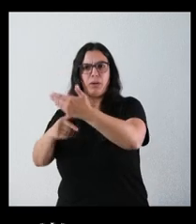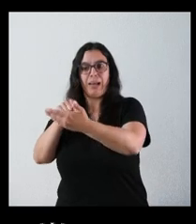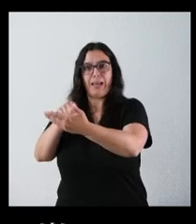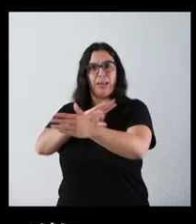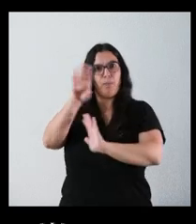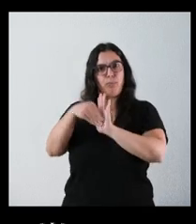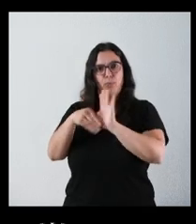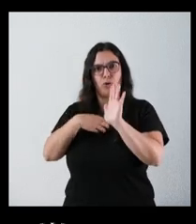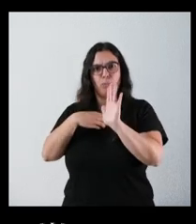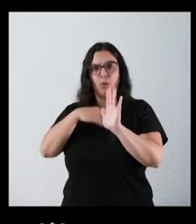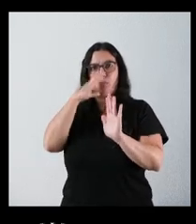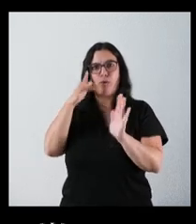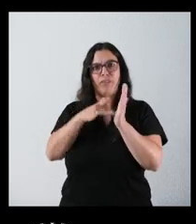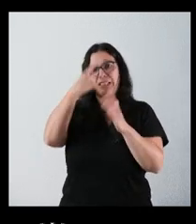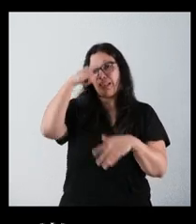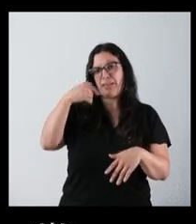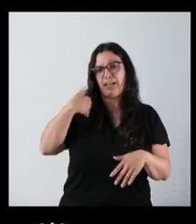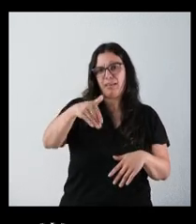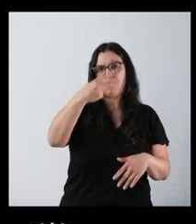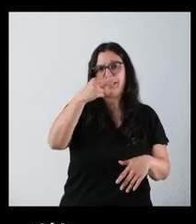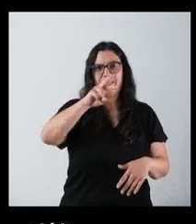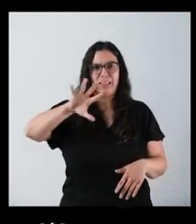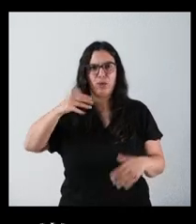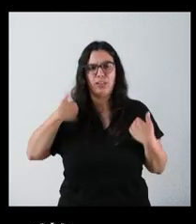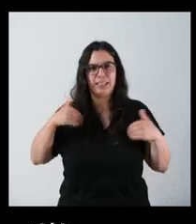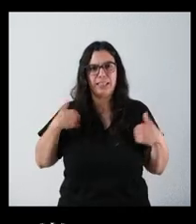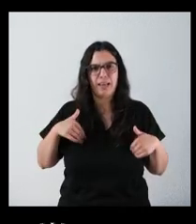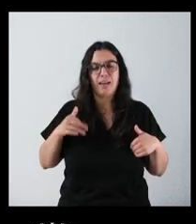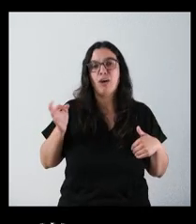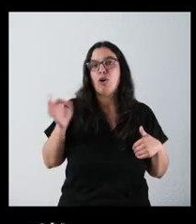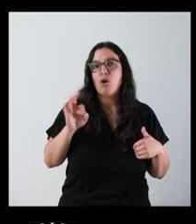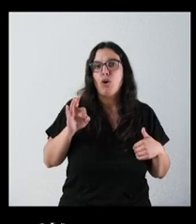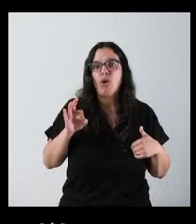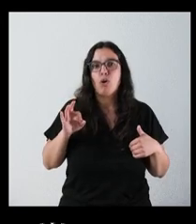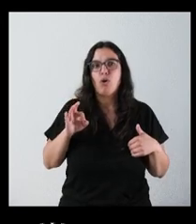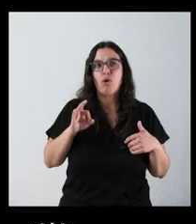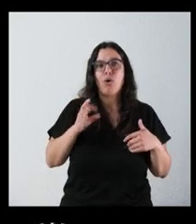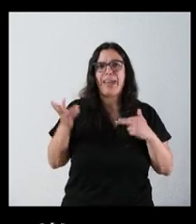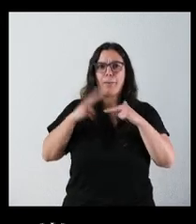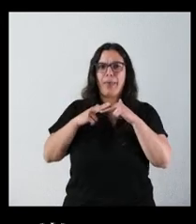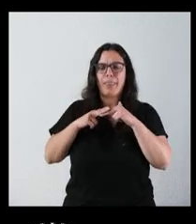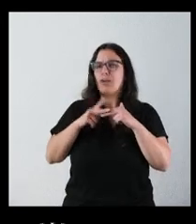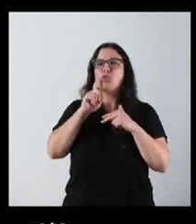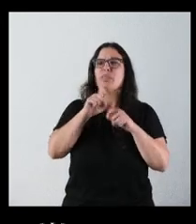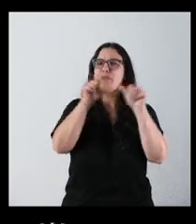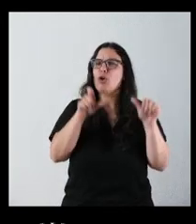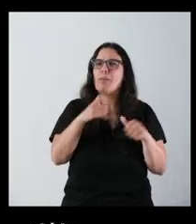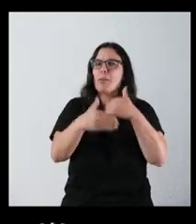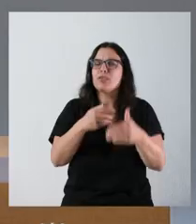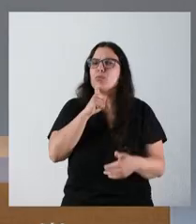momento, cuando la fecha ya se conocía, de 2025, o haberse hecho a través de una enmienda. No sé por qué lo hacen de esta manera.